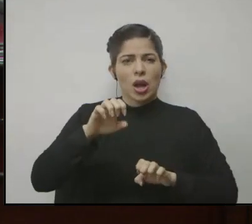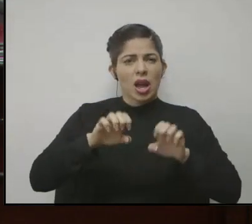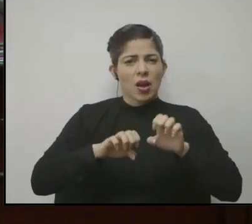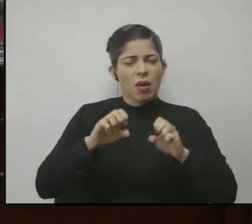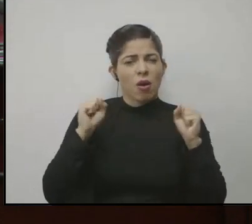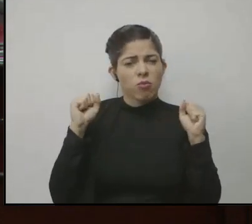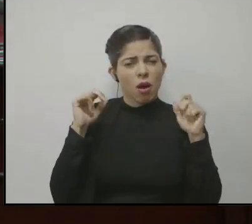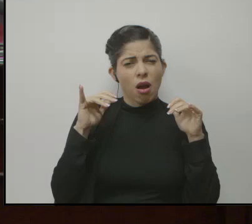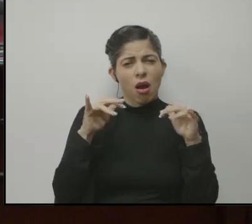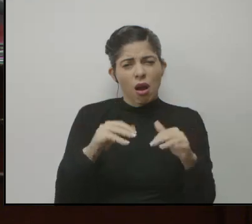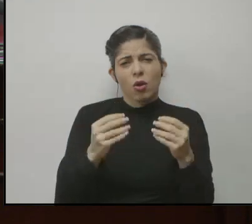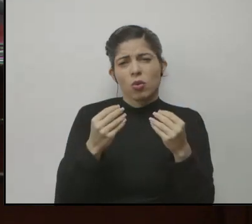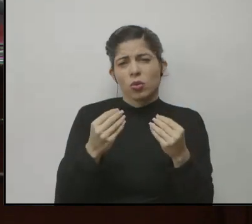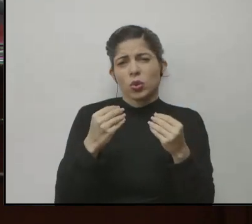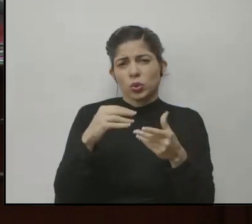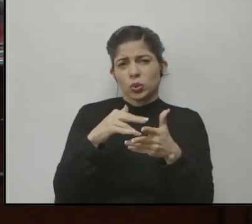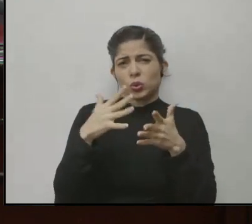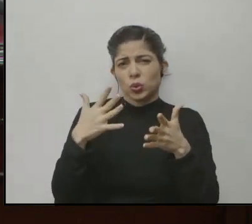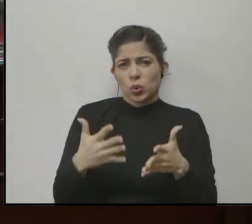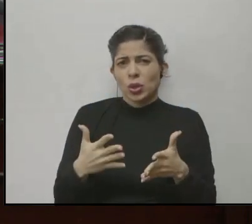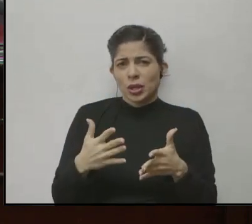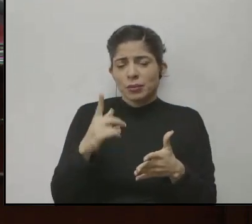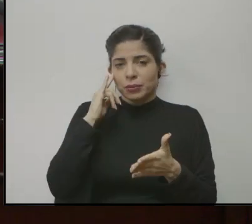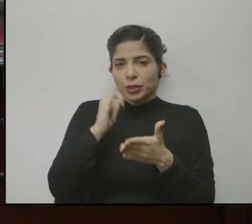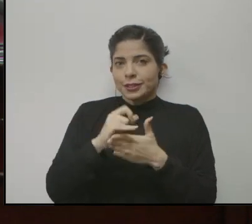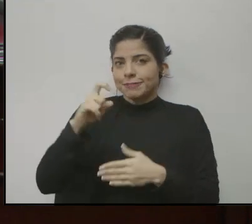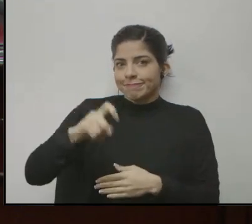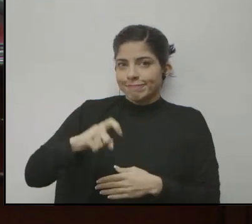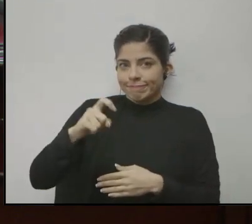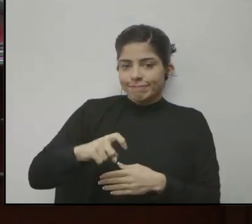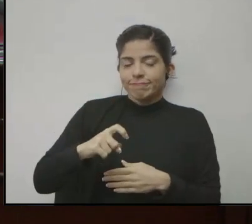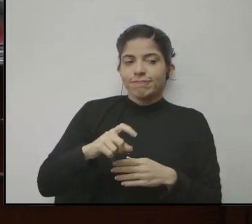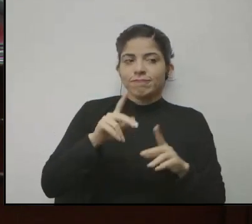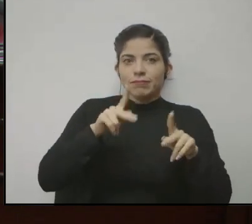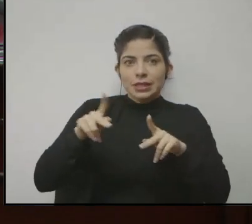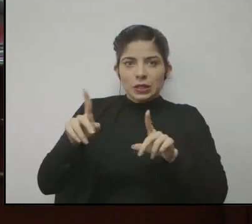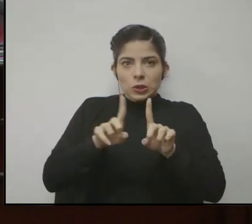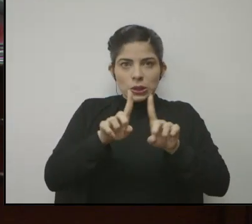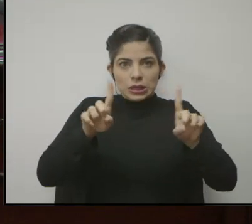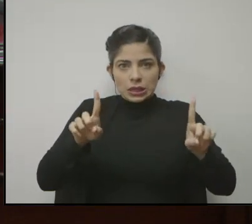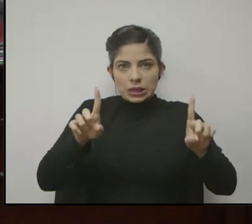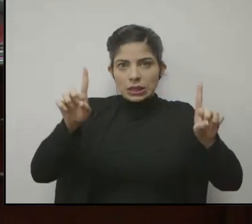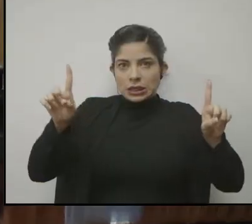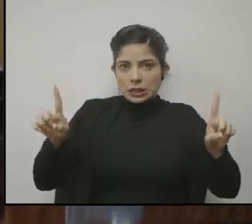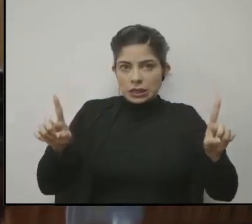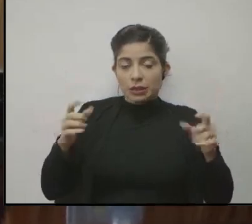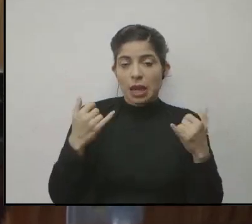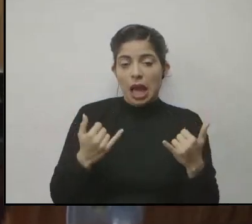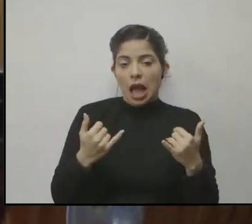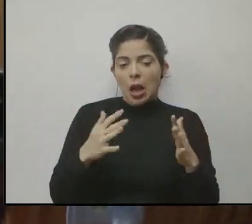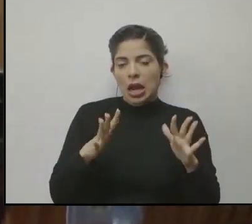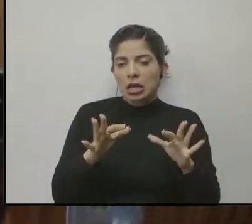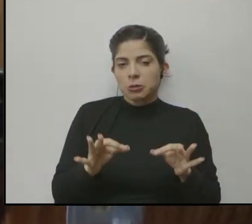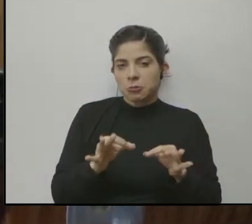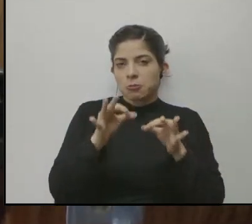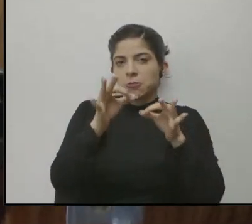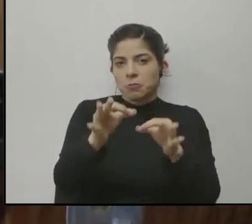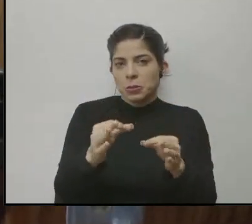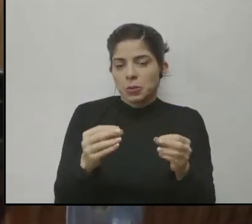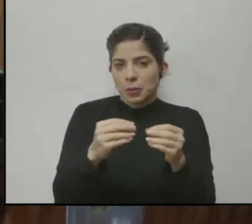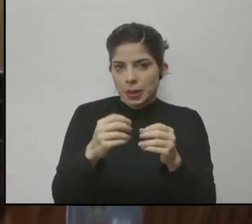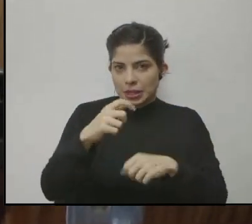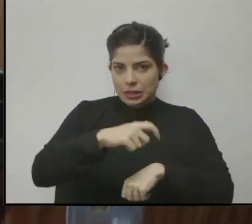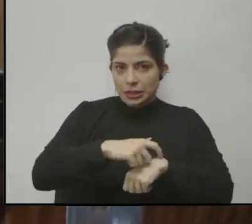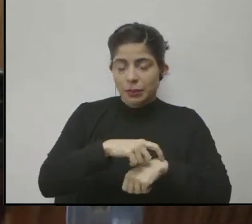convocatoria de estudiantes, en ese sentido se ocupa todo el distanciamiento, pero ahora vamos a posponerlas nuevamente. También estamos